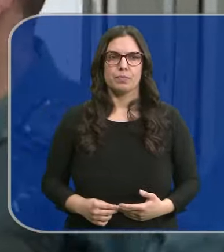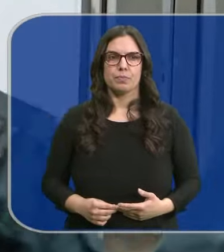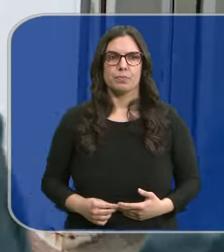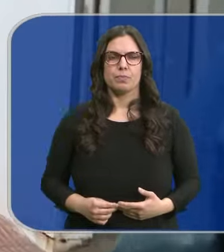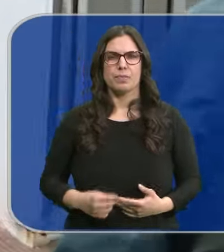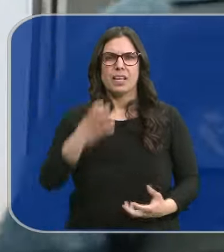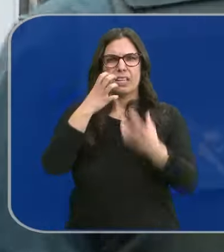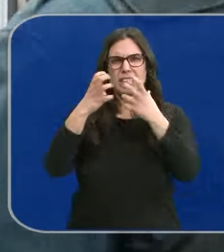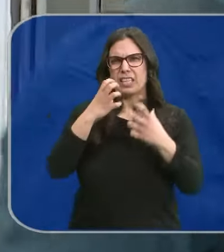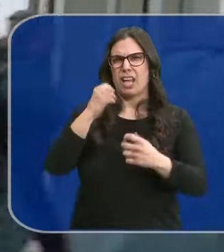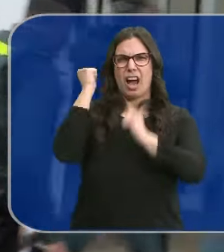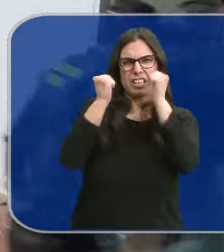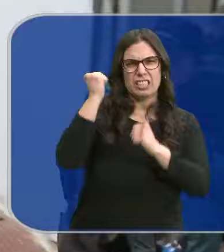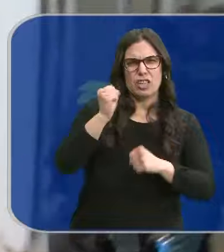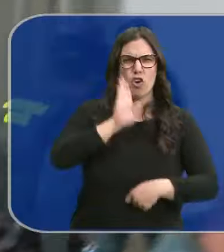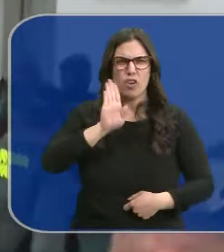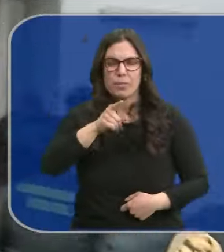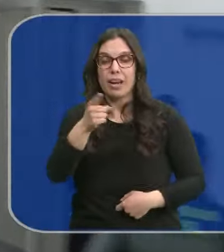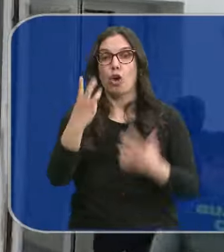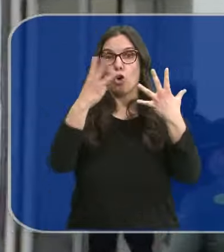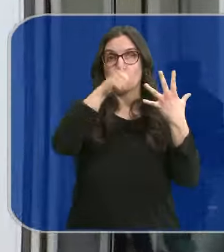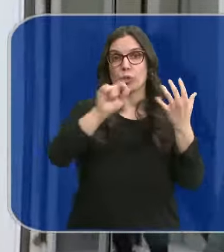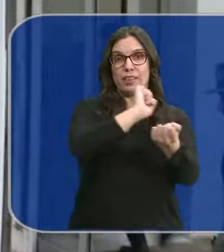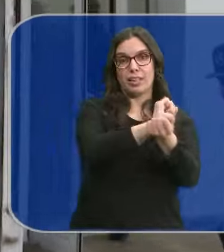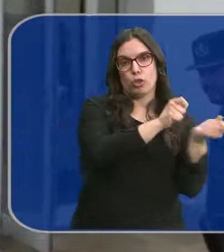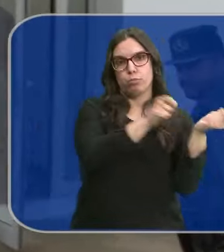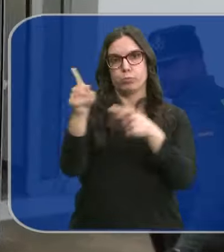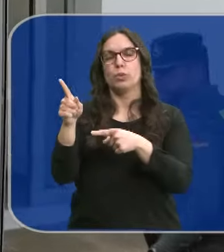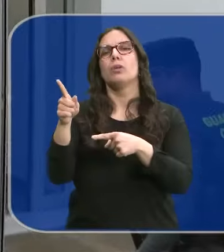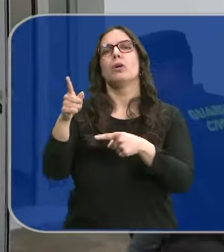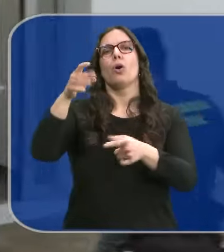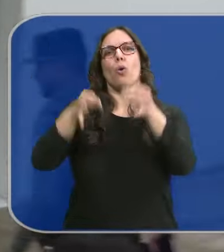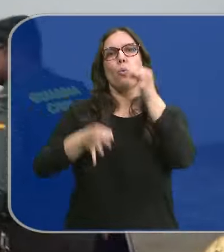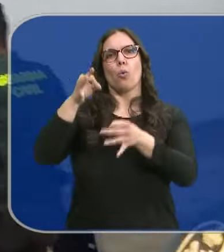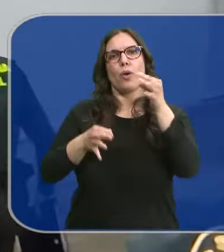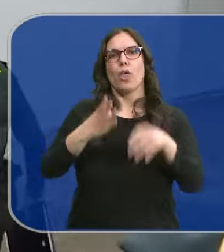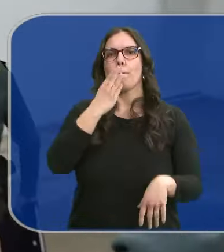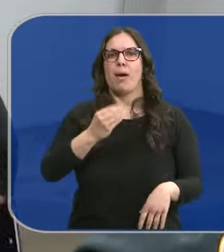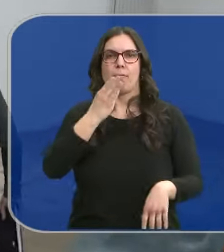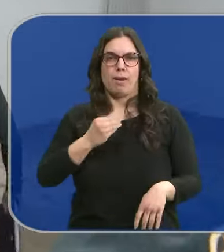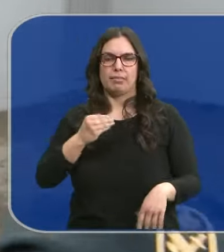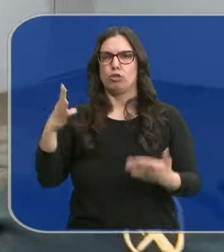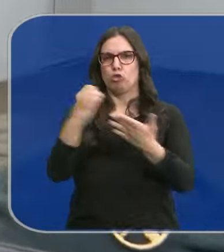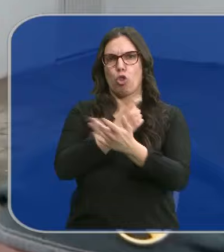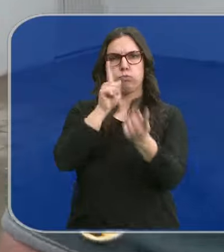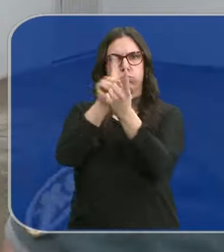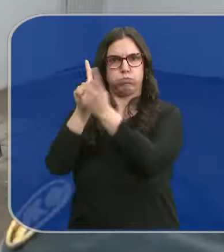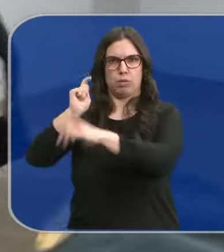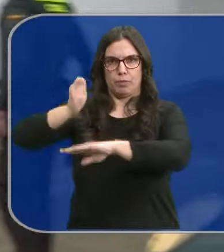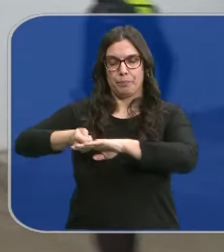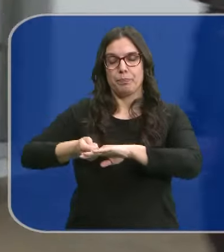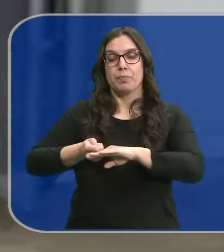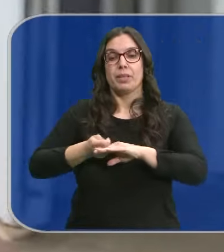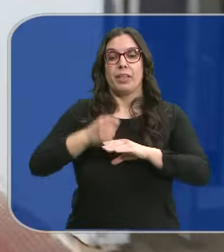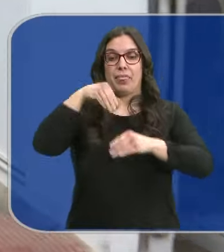Al grito de asesinos y criminales han llegado los ocho detenidos a los juzgados de Barbate. Todos ellos han pasado a disposición judicial. A los seis